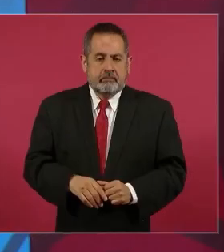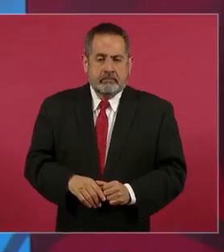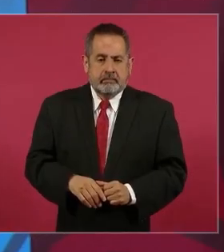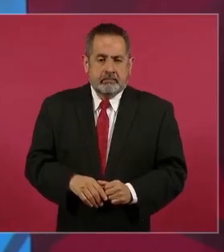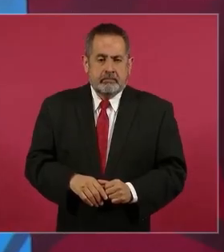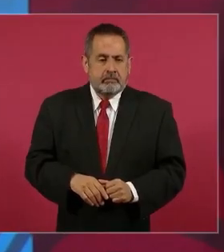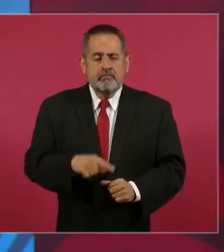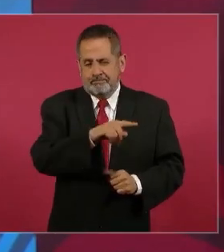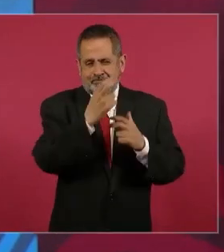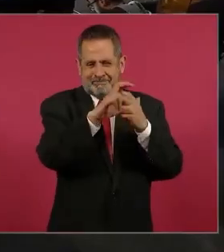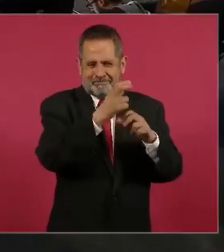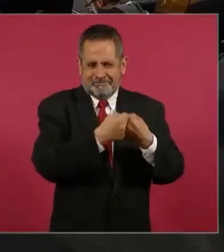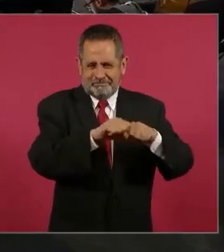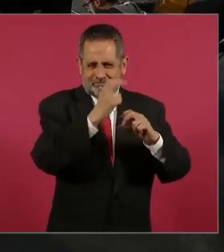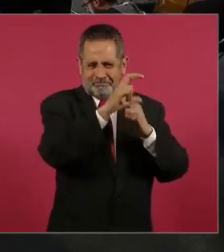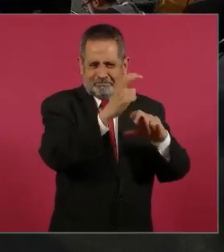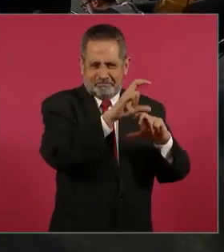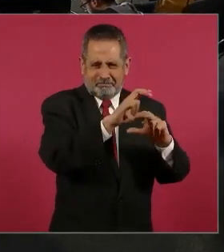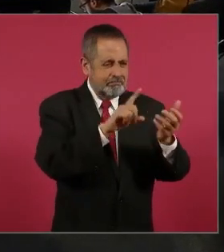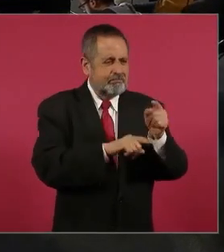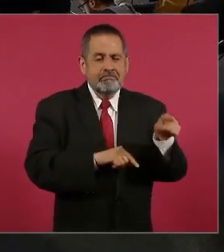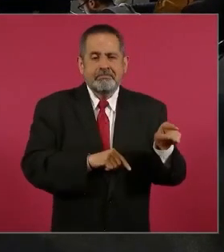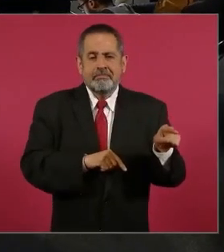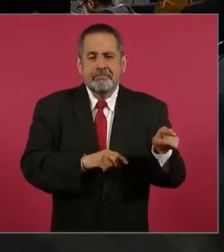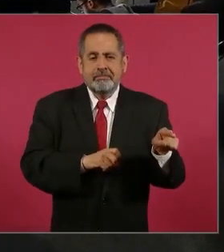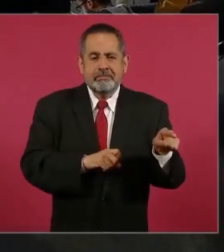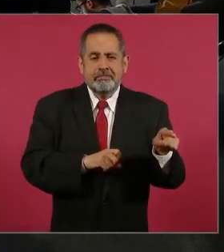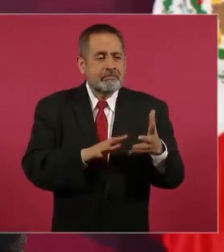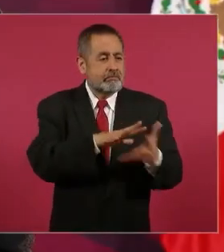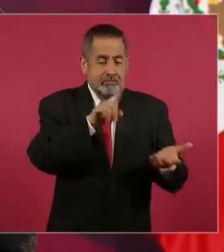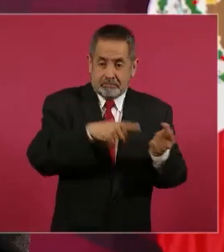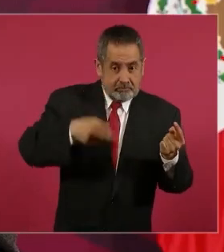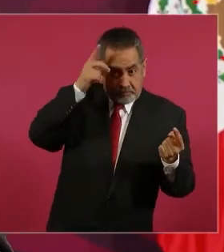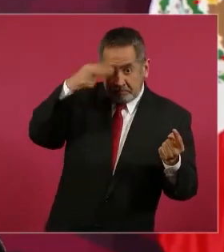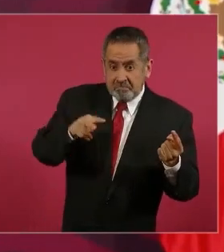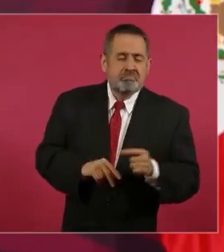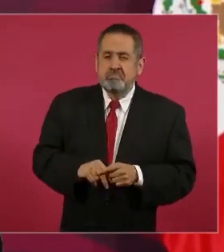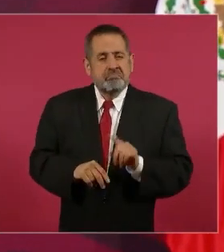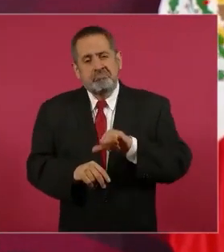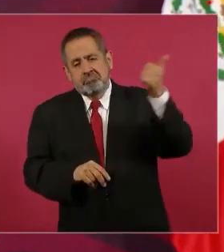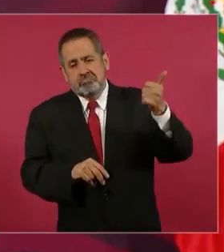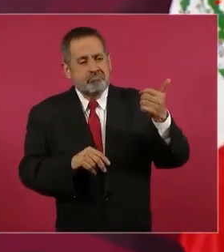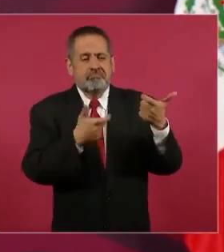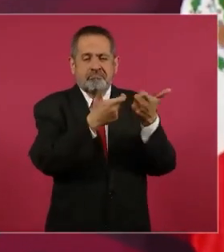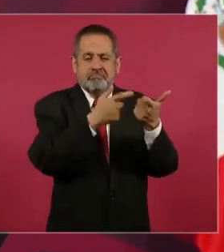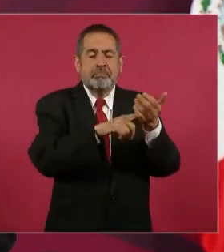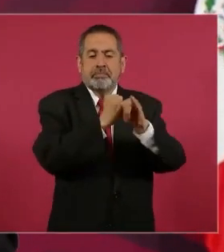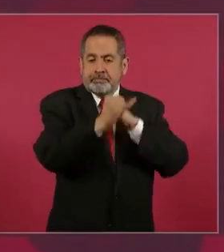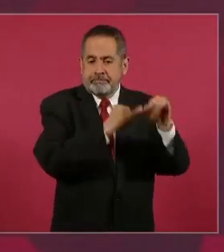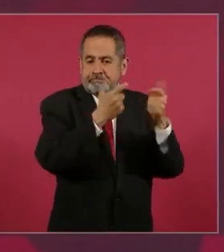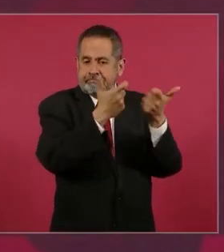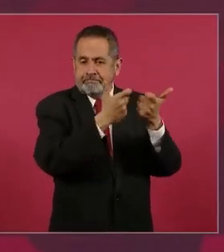sus acciones no son en su mayoría de mexicanos sino de un fondo de inversión extranjero